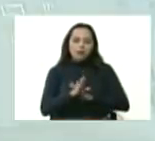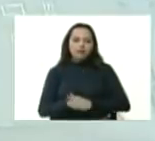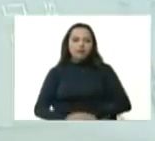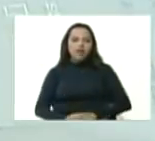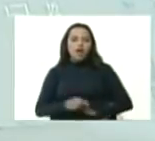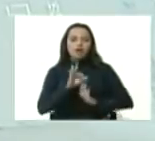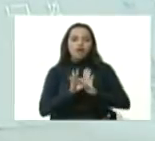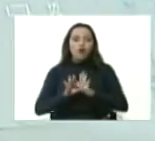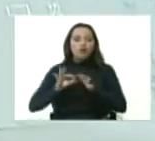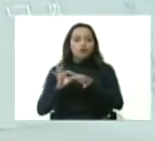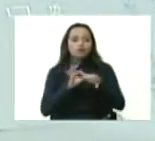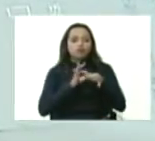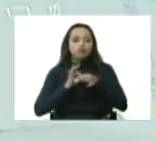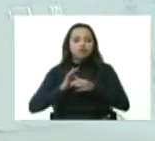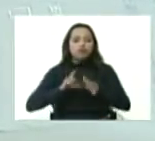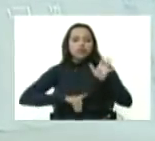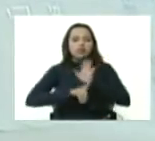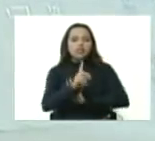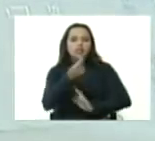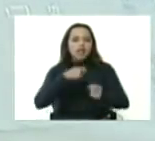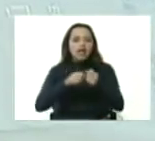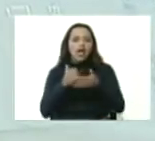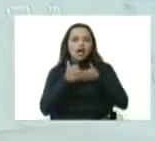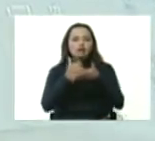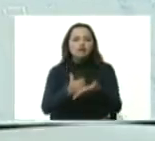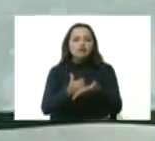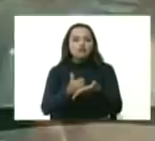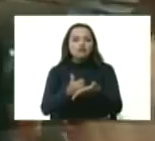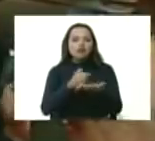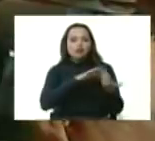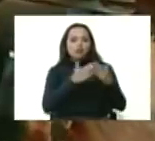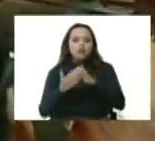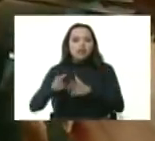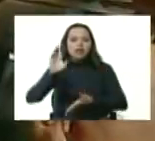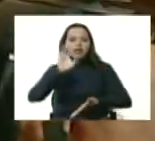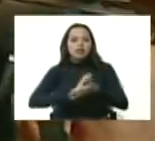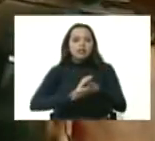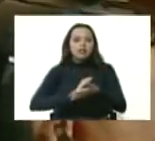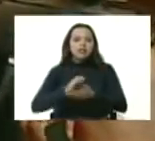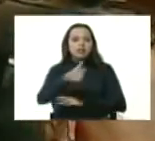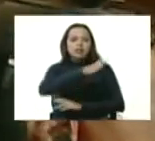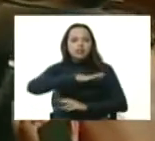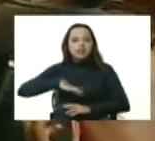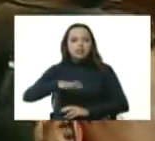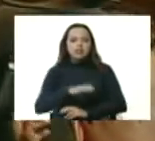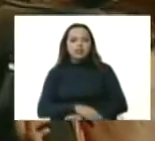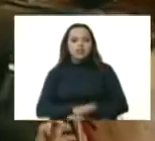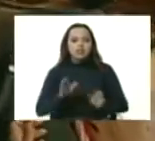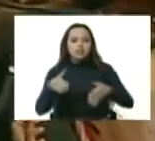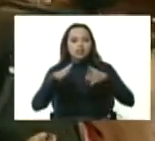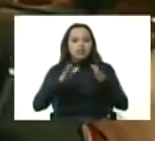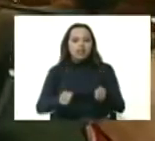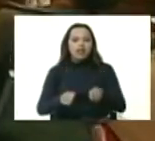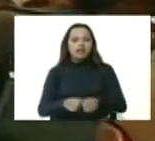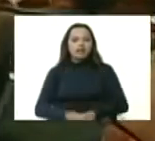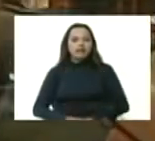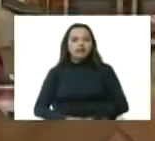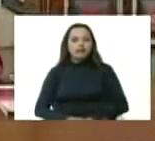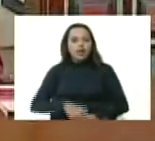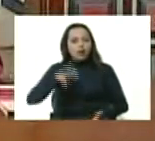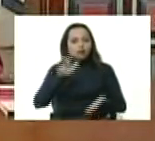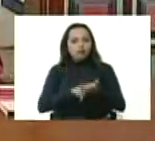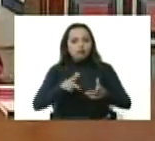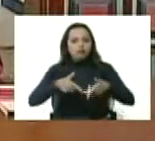de financiamiento del desarrollo agrícola comunal agrourbano de los CLAC autorizado